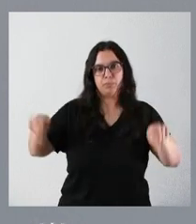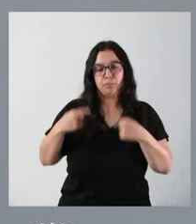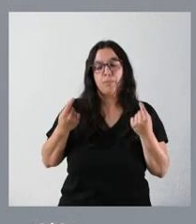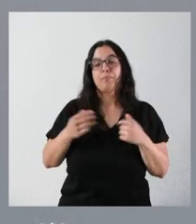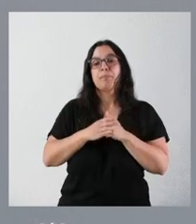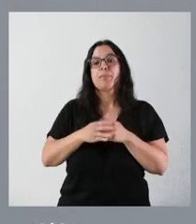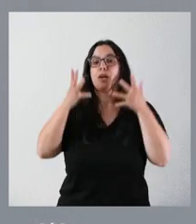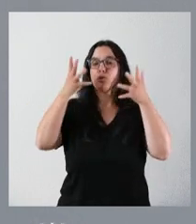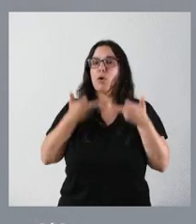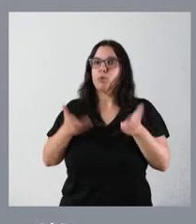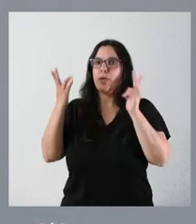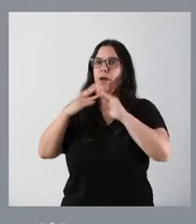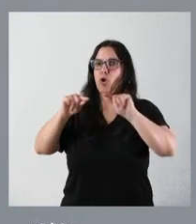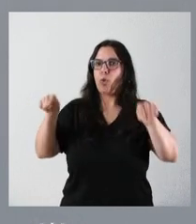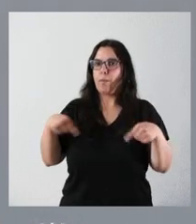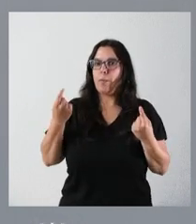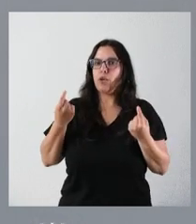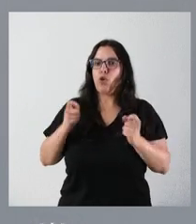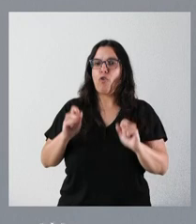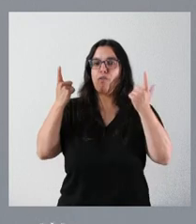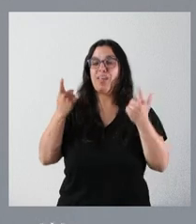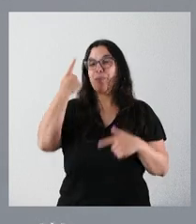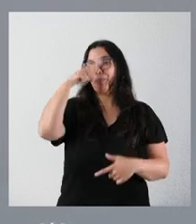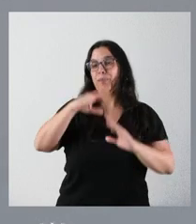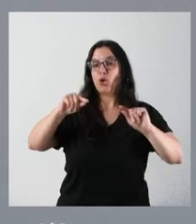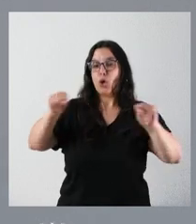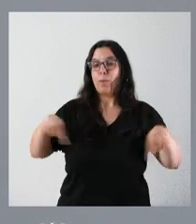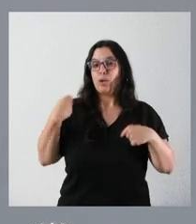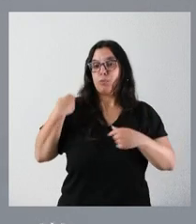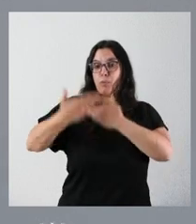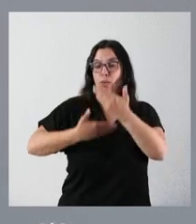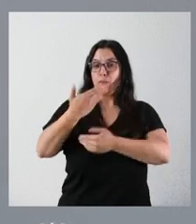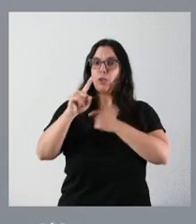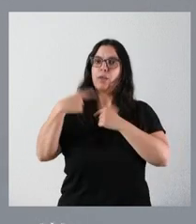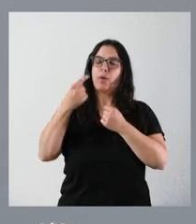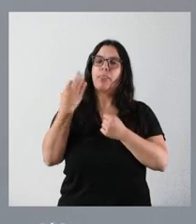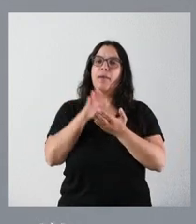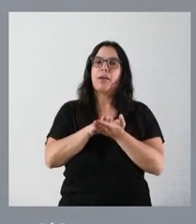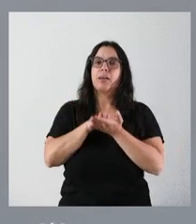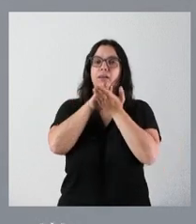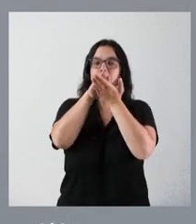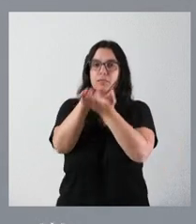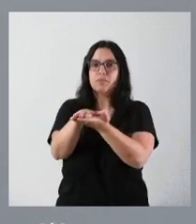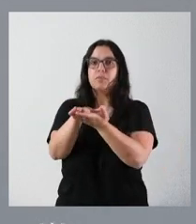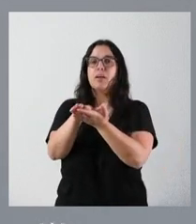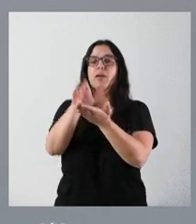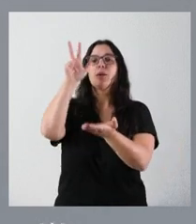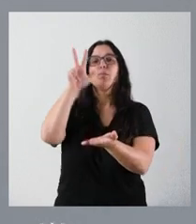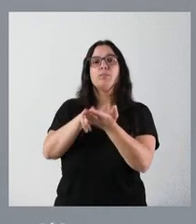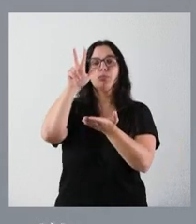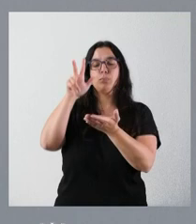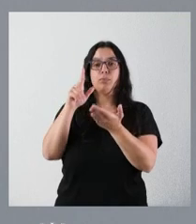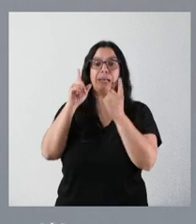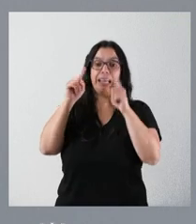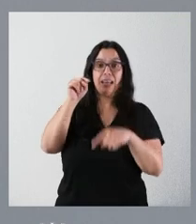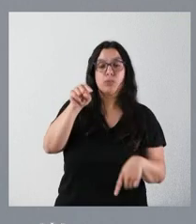autorizado la formalización de este convenio. El convenio, como saben ustedes, de acuerdo con el procedimiento, pasará posteriormente a su aprobación, en su caso,